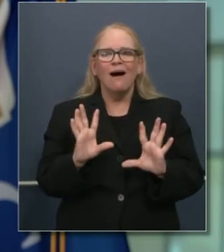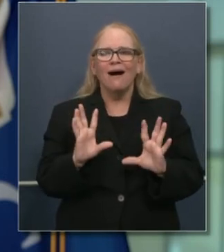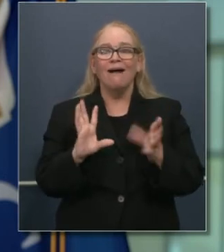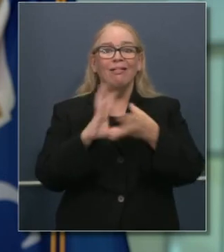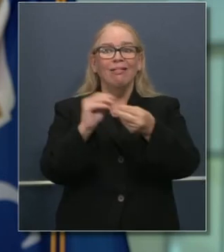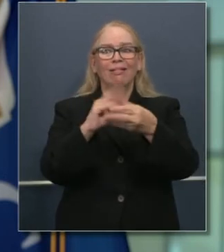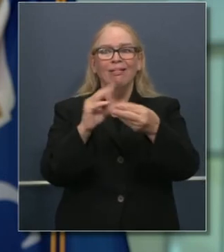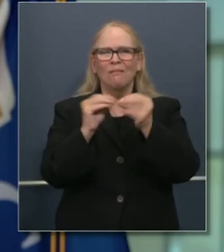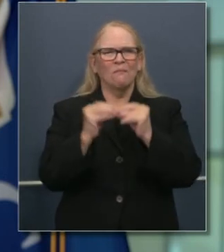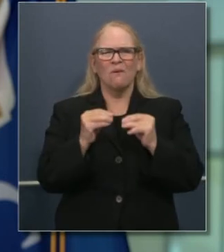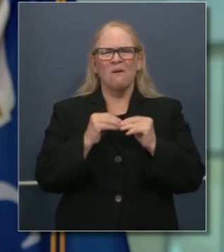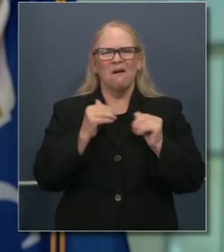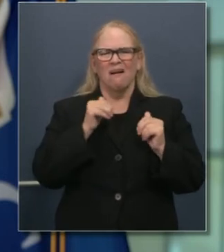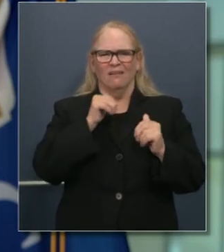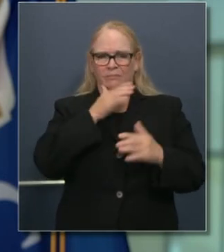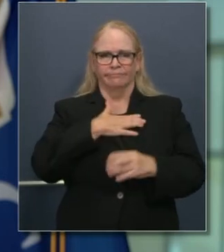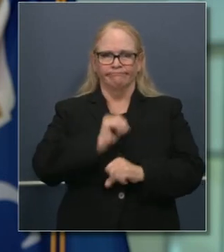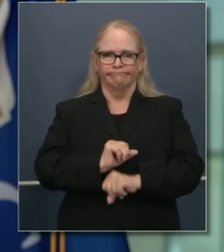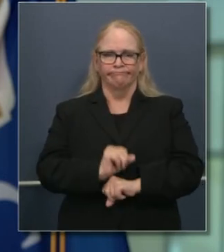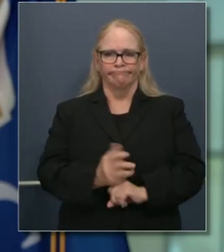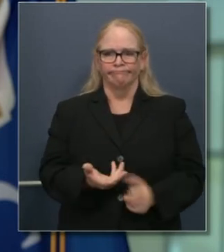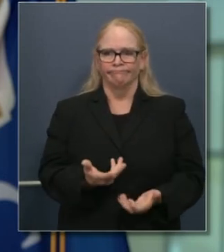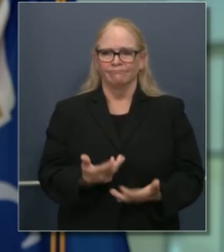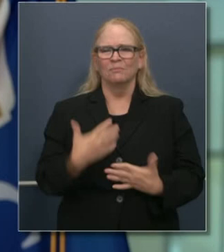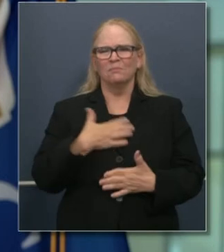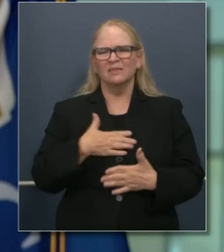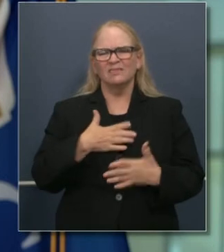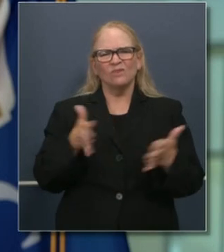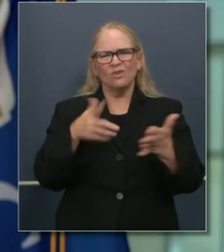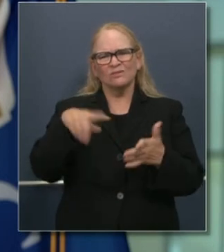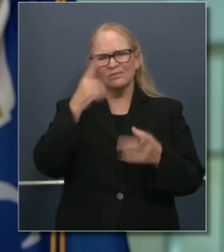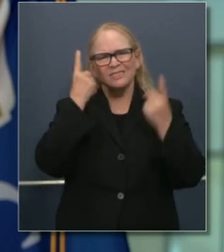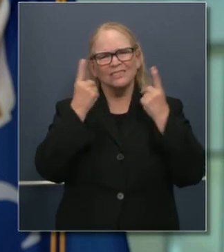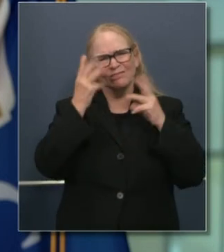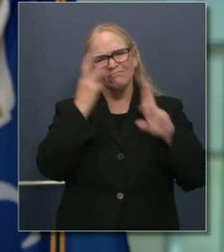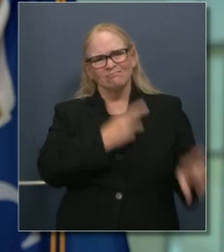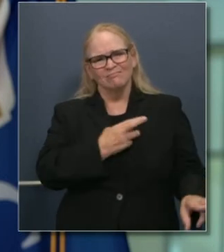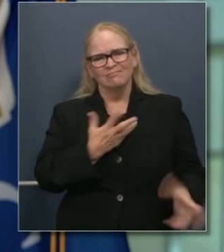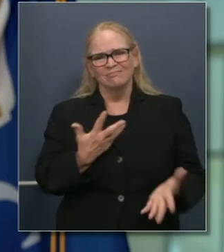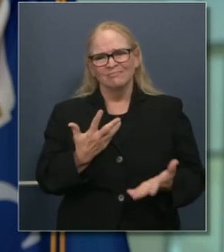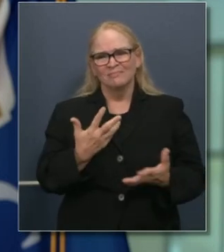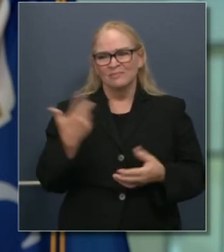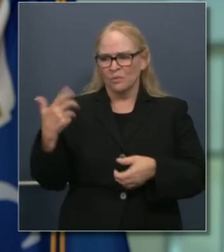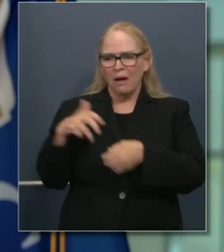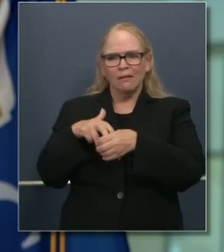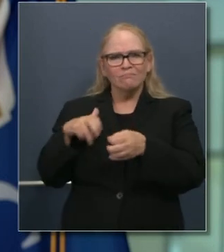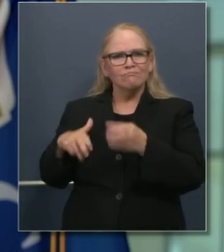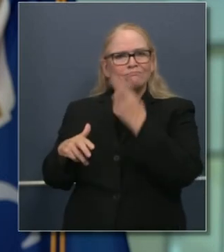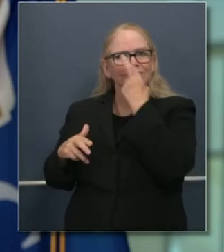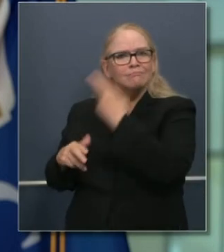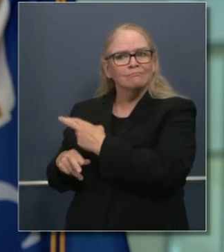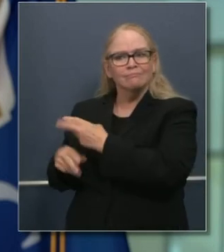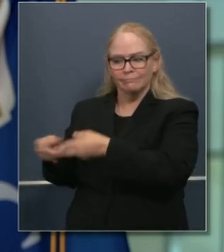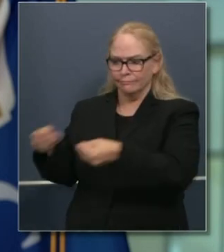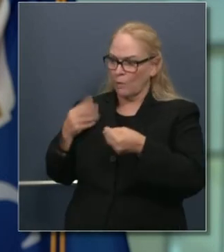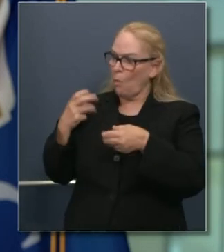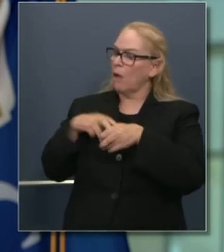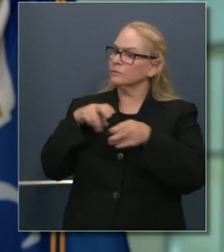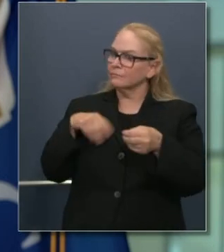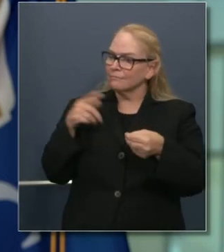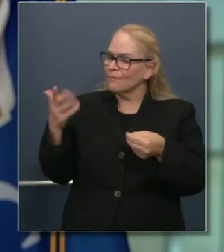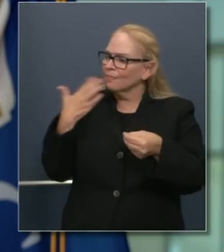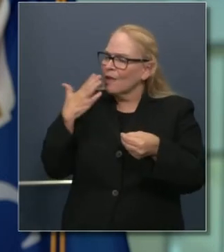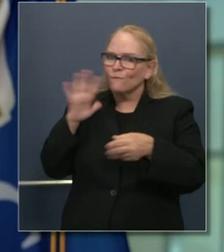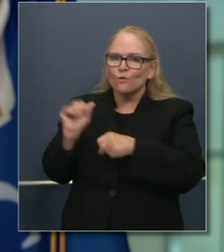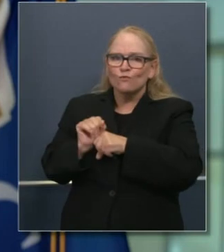simplemente les insto a que considere el hecho de que aceptamos su renuncia, apreciamos